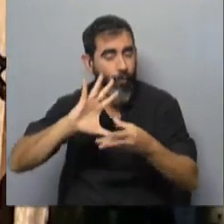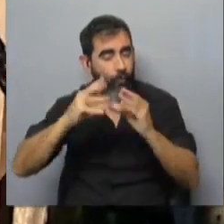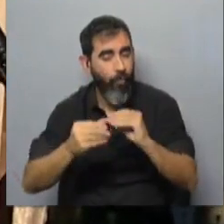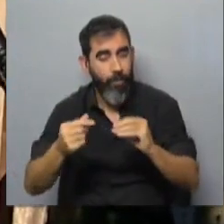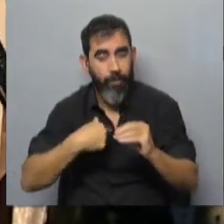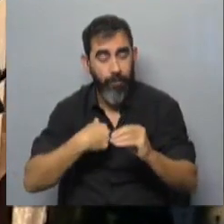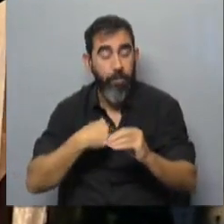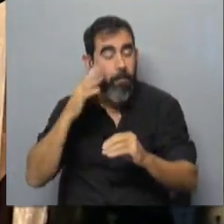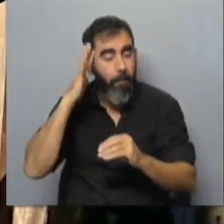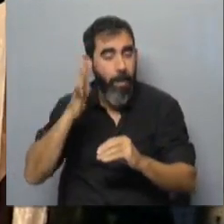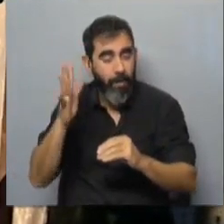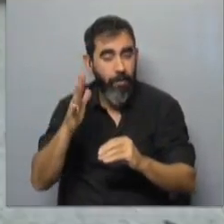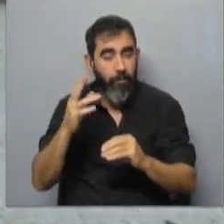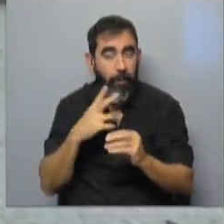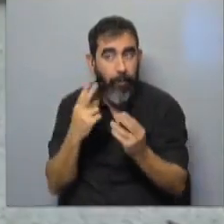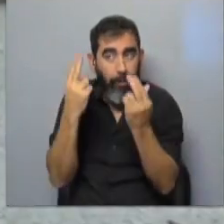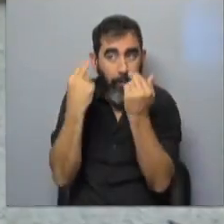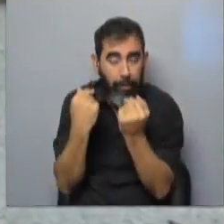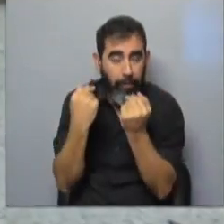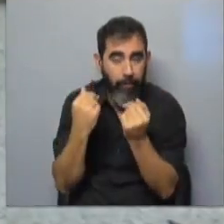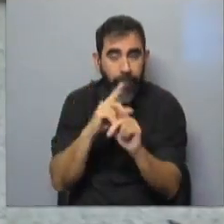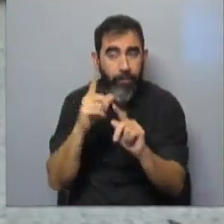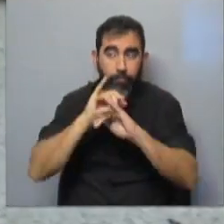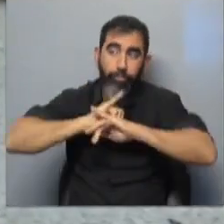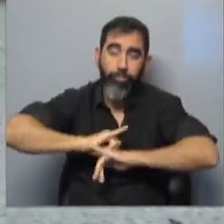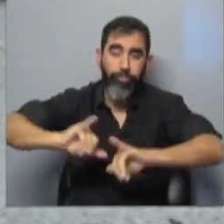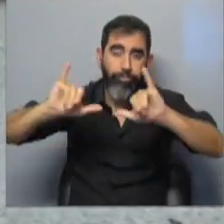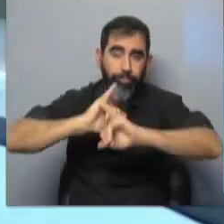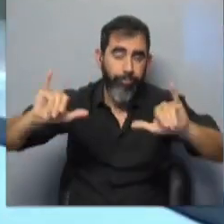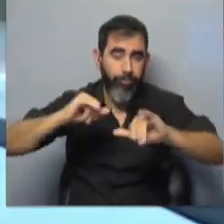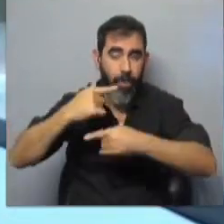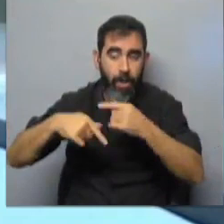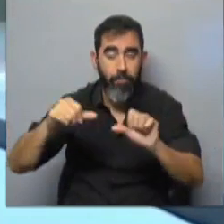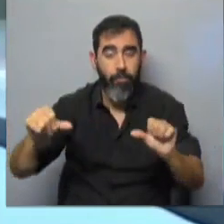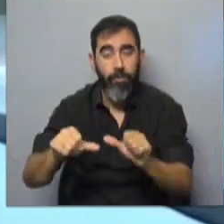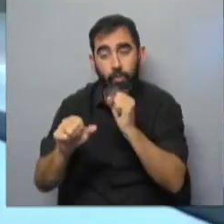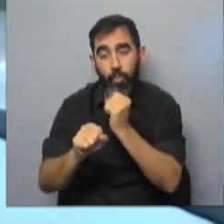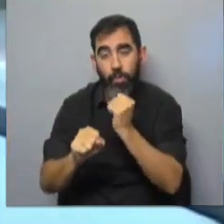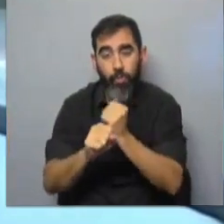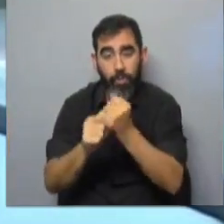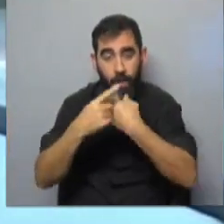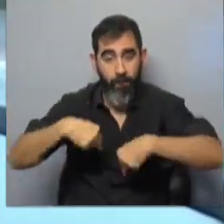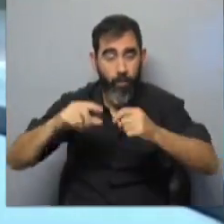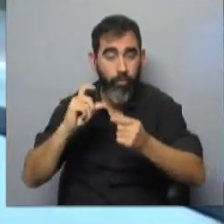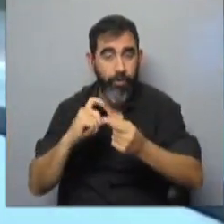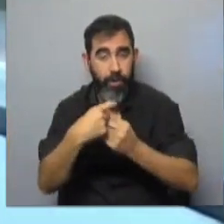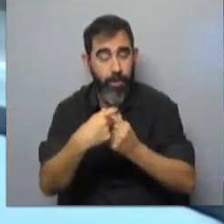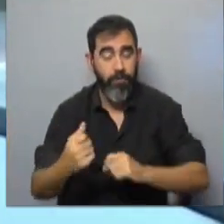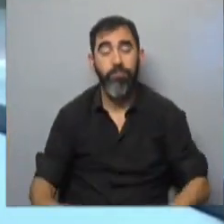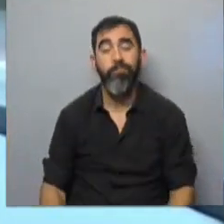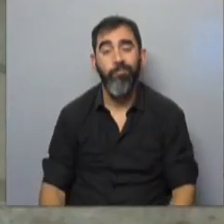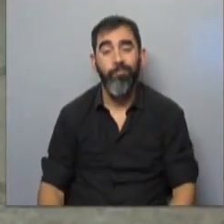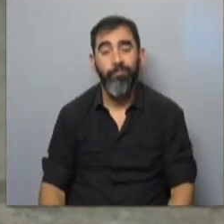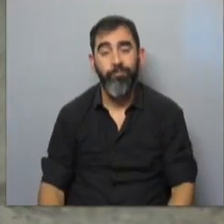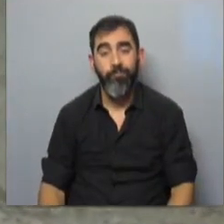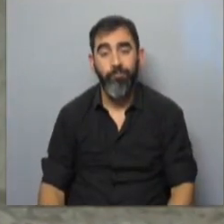que nosotros estimamos que son para amedrentarnos y evitar que continuemos realizando nuestra tarea, que es el trabajo sindical.